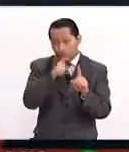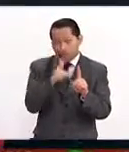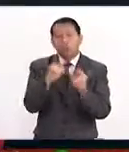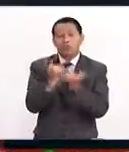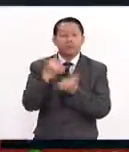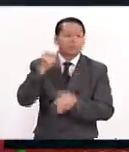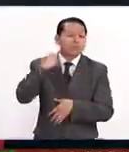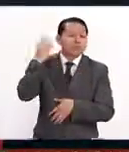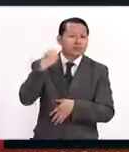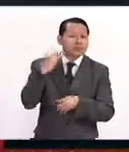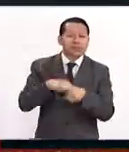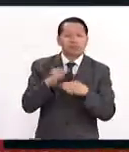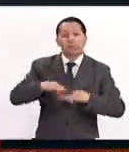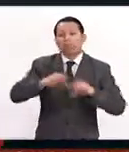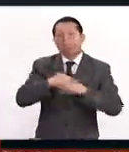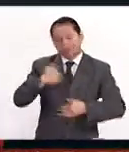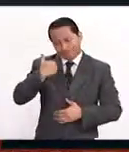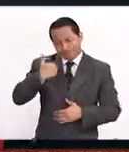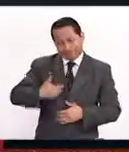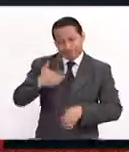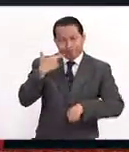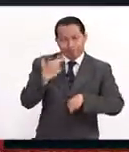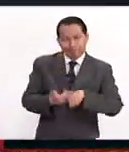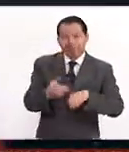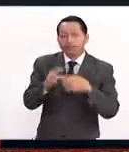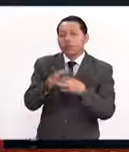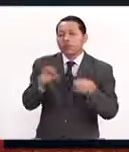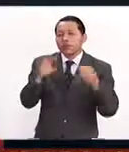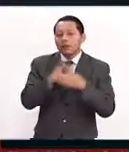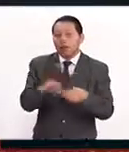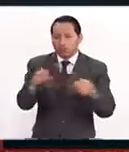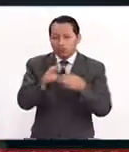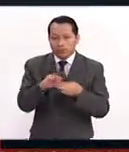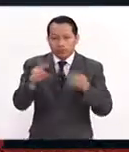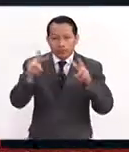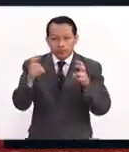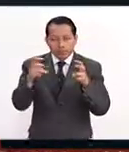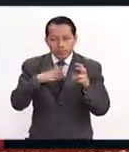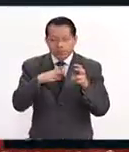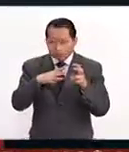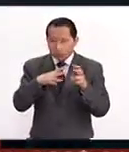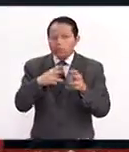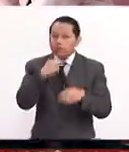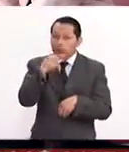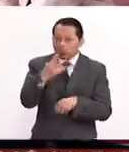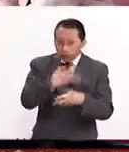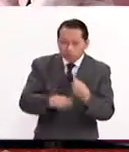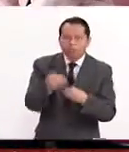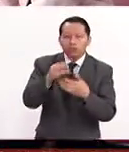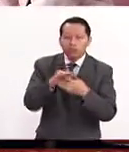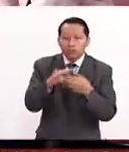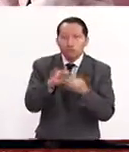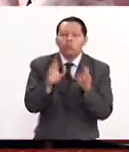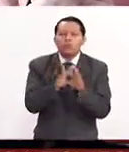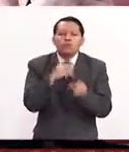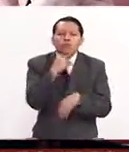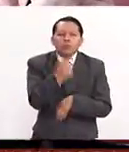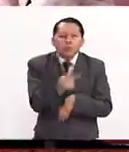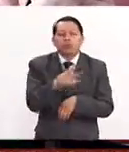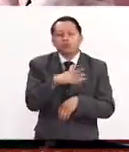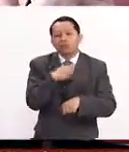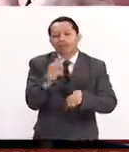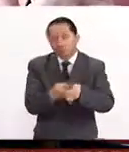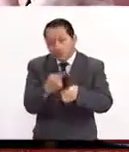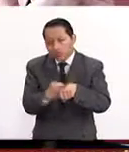de la cual me hago cargo yo, en donde hablaremos de comparte con tu voz, en donde se explica la producción de la voz, las enfermedades,